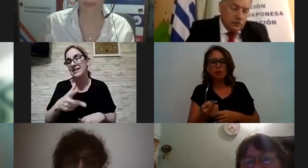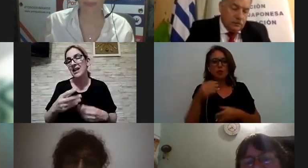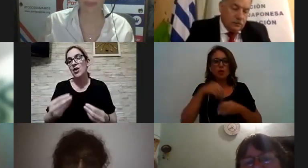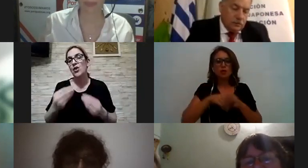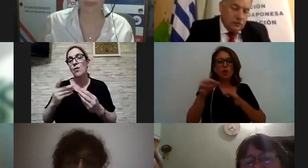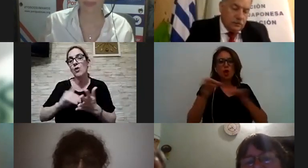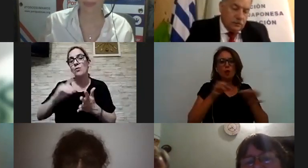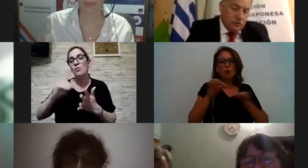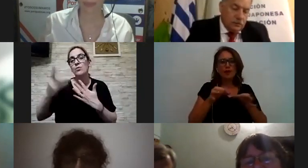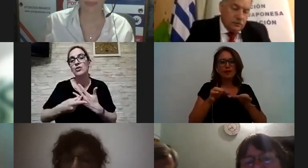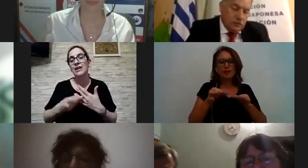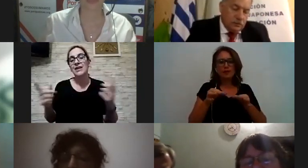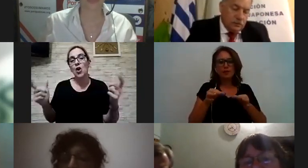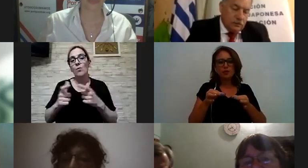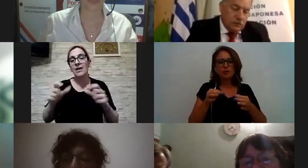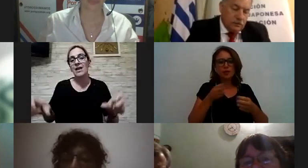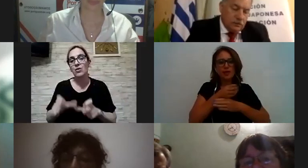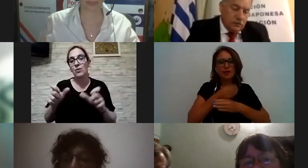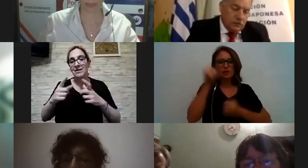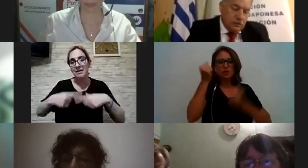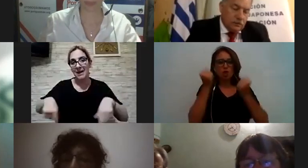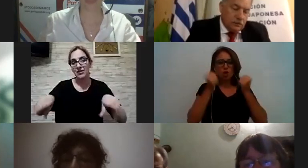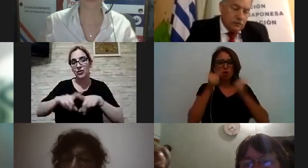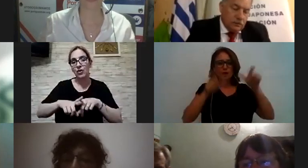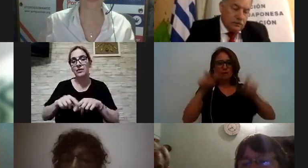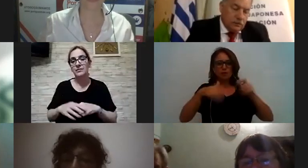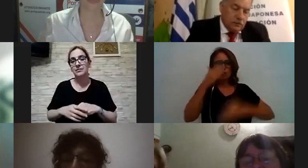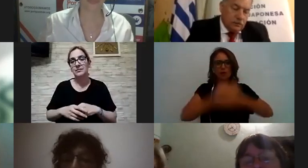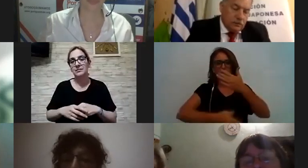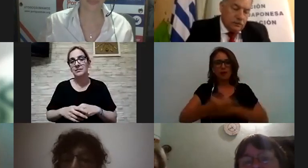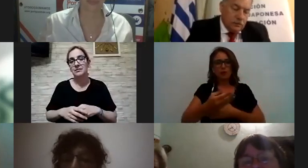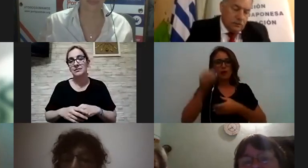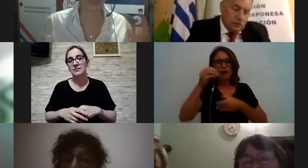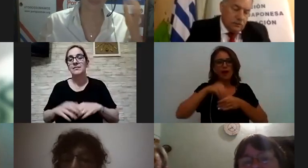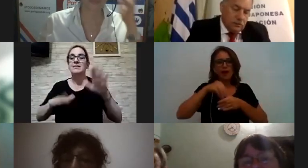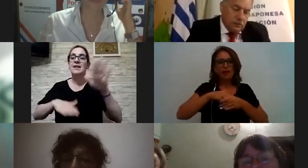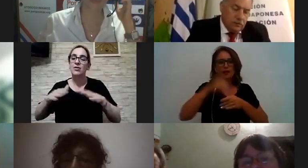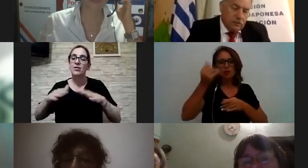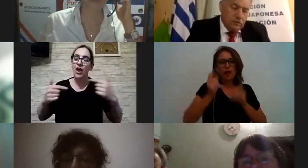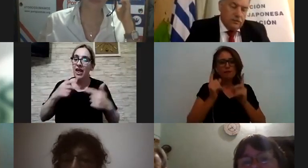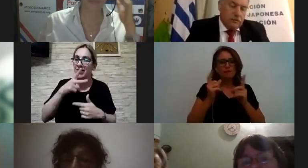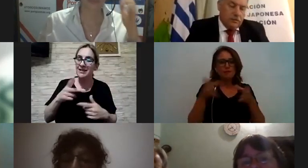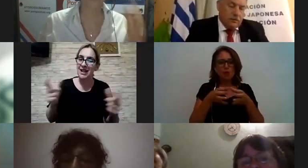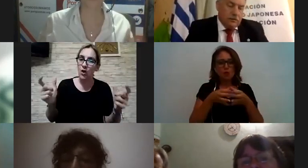crear oportunidades de acceso económico a las personas con discapacidad dentro de los recursos existentes en la misma comunidad